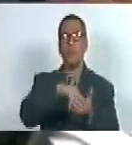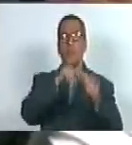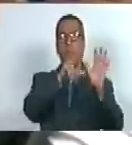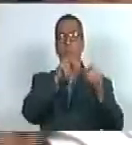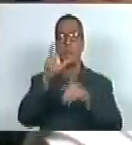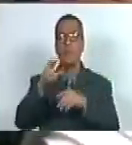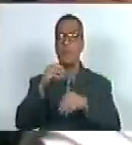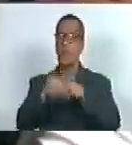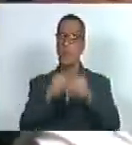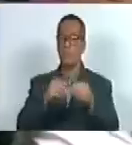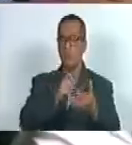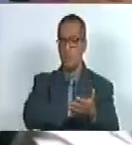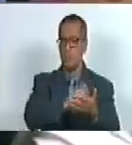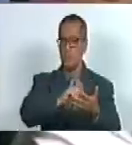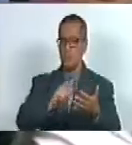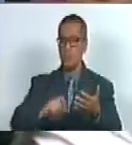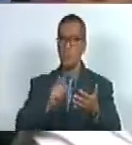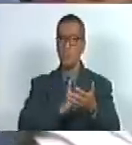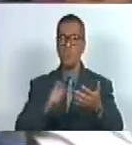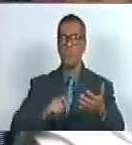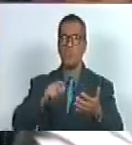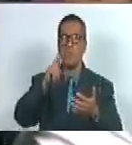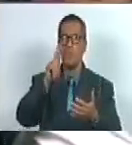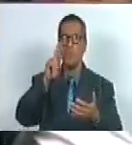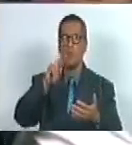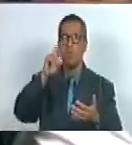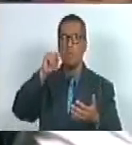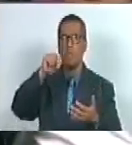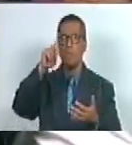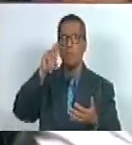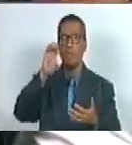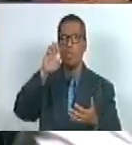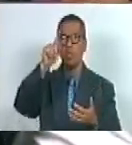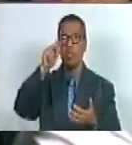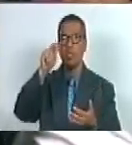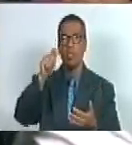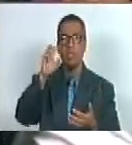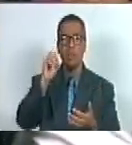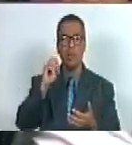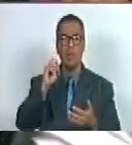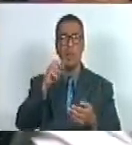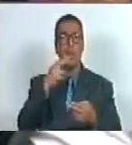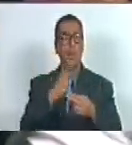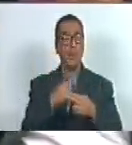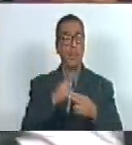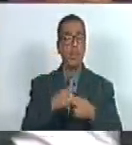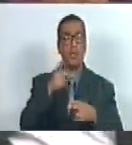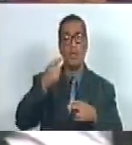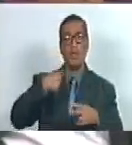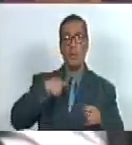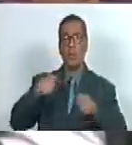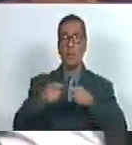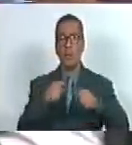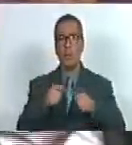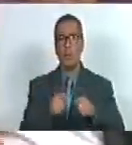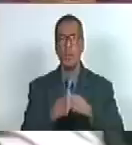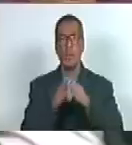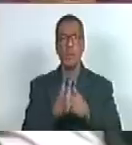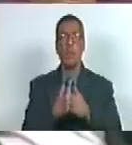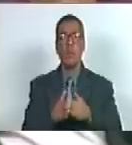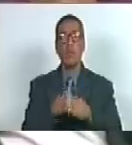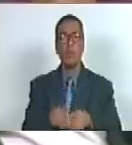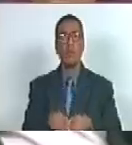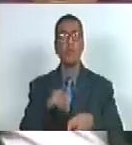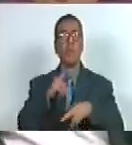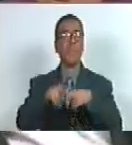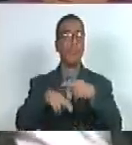dirige una carta a Urdaneta señalando el peligro que Morales tomara y controlara el puerto de Maracaibo